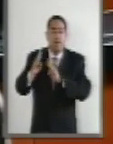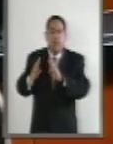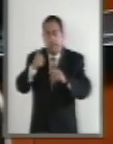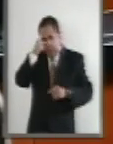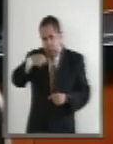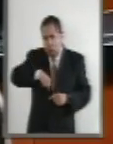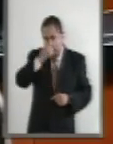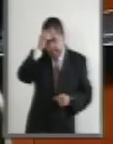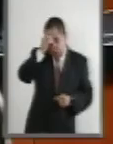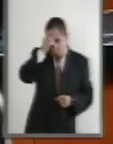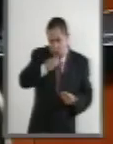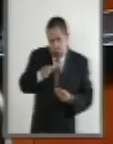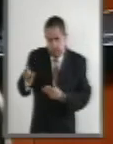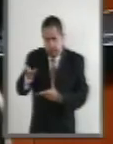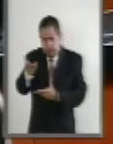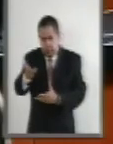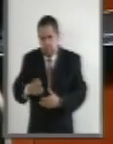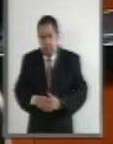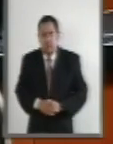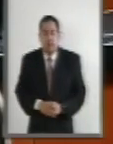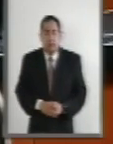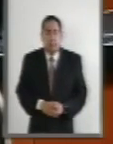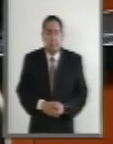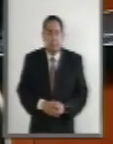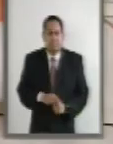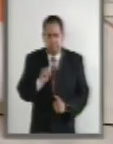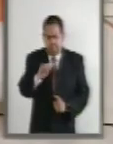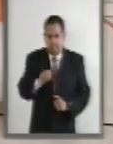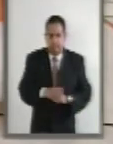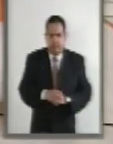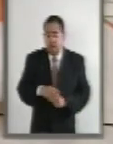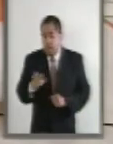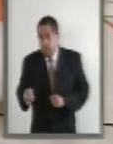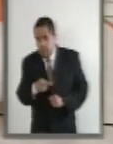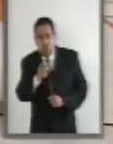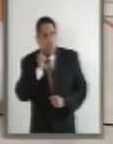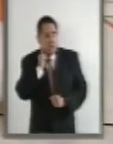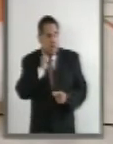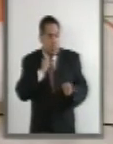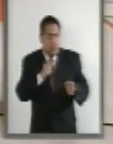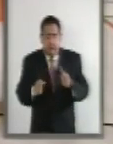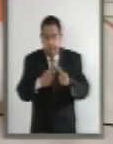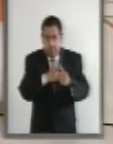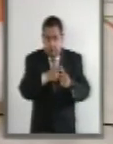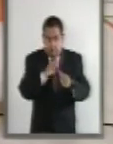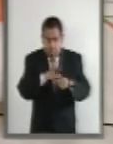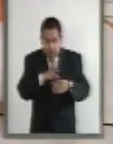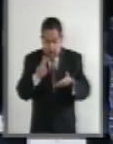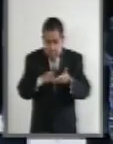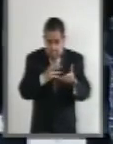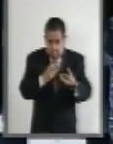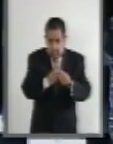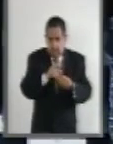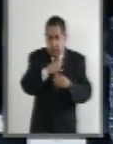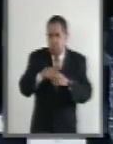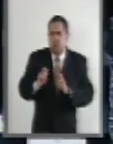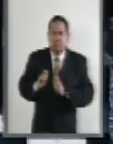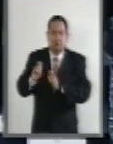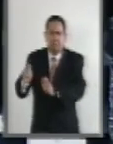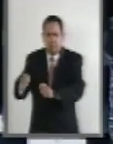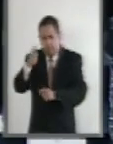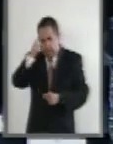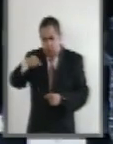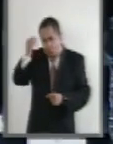la iniciativa. Sí, sí. Le pregunto a la senadora primero su adhesión y después se obsequia el turno para